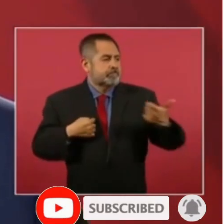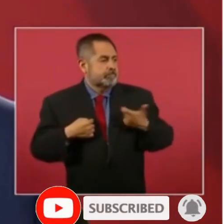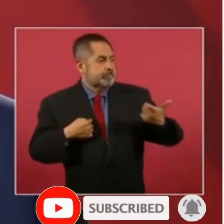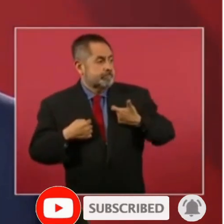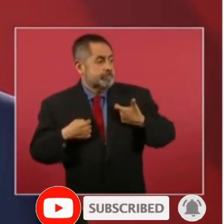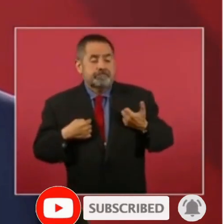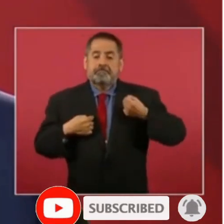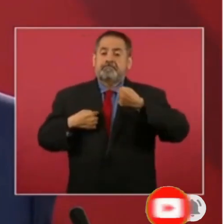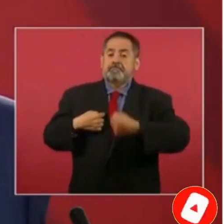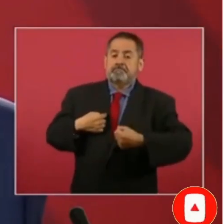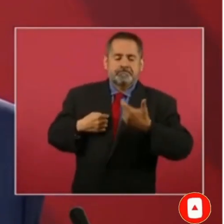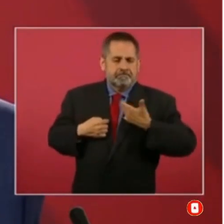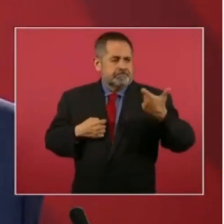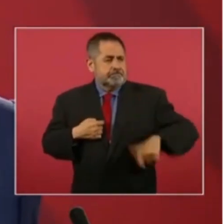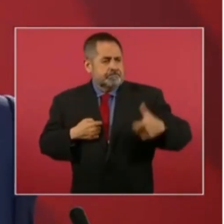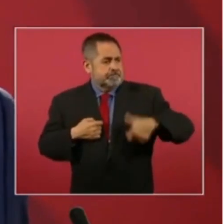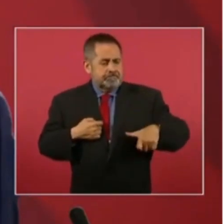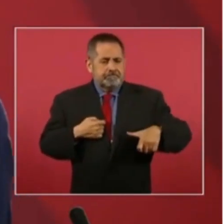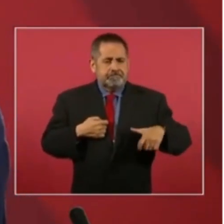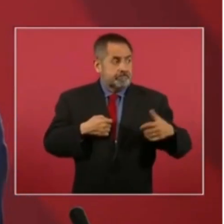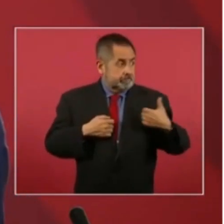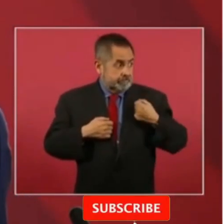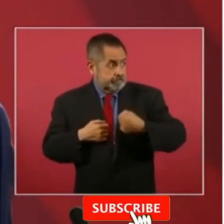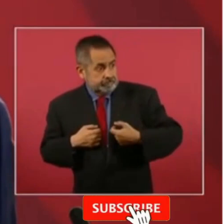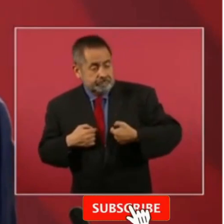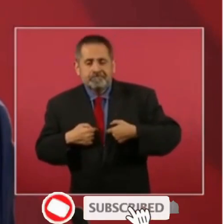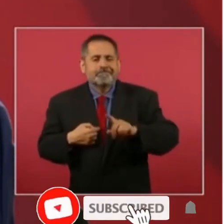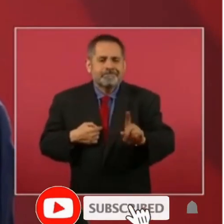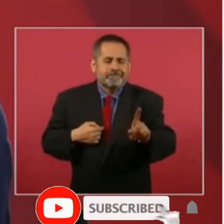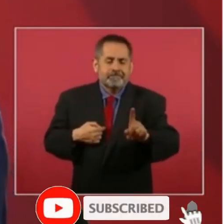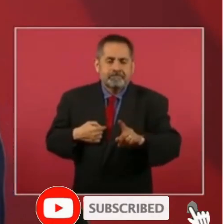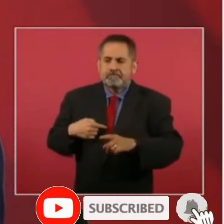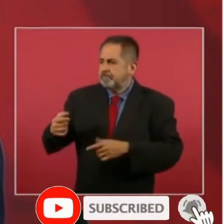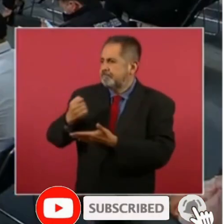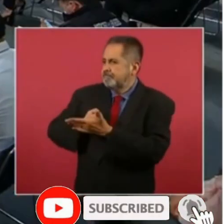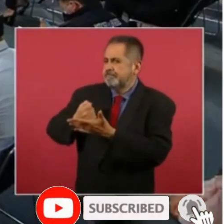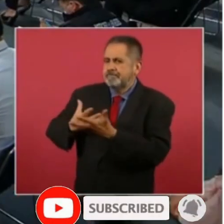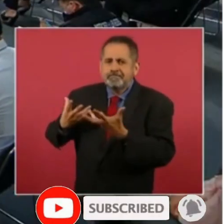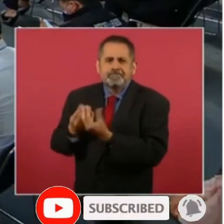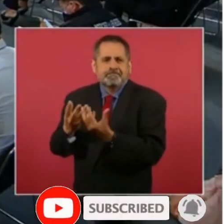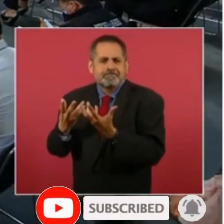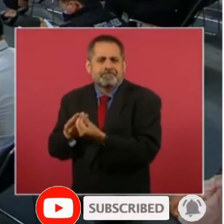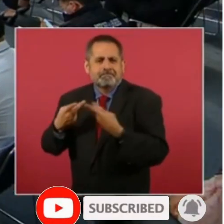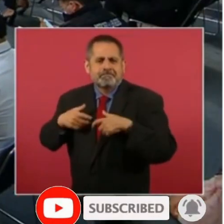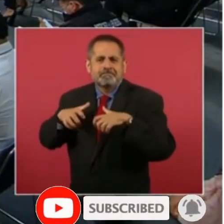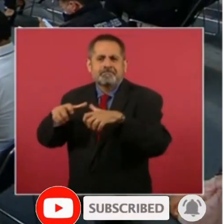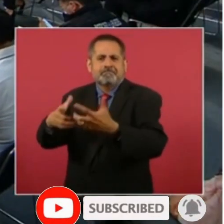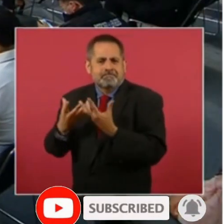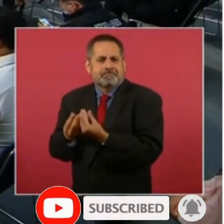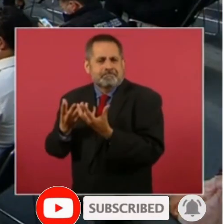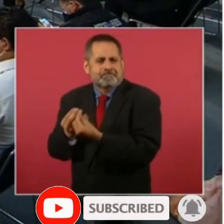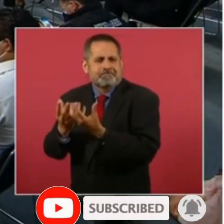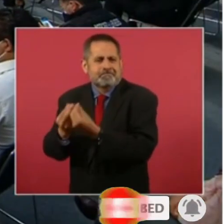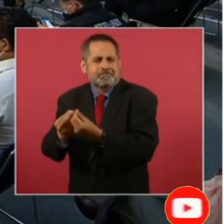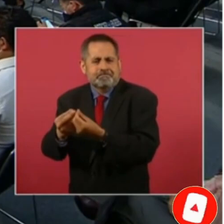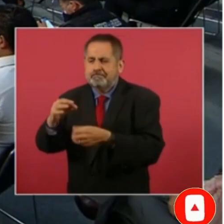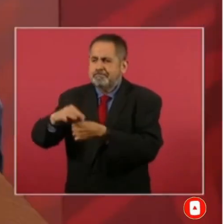de arriba yo vengo de de caminar con el pueblo pero no sólo es